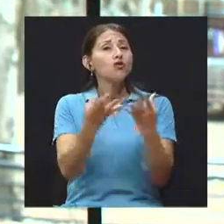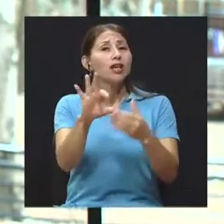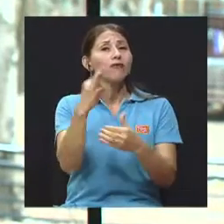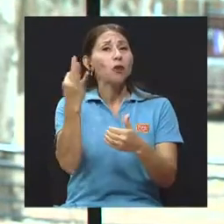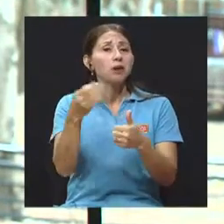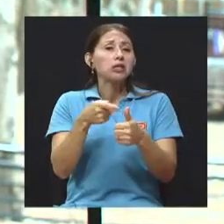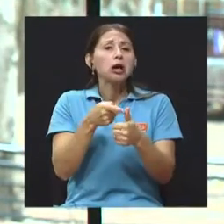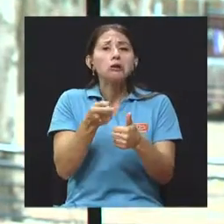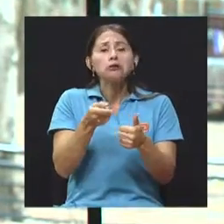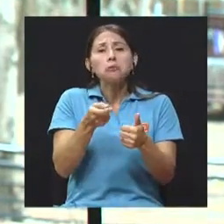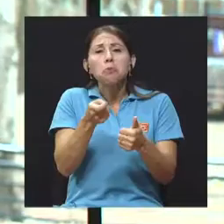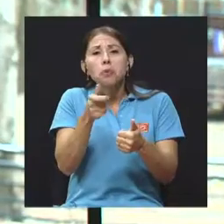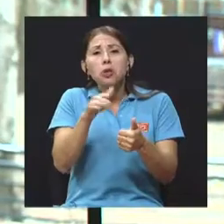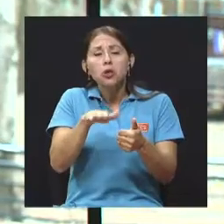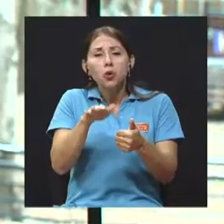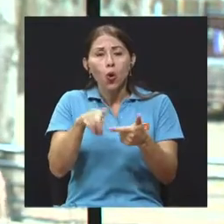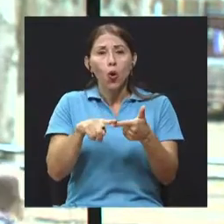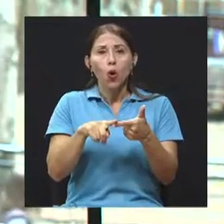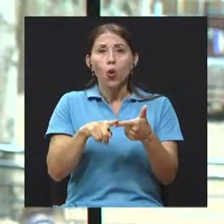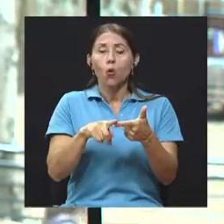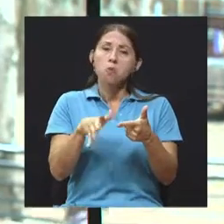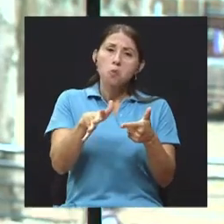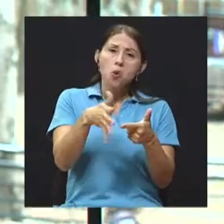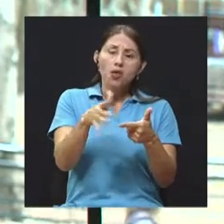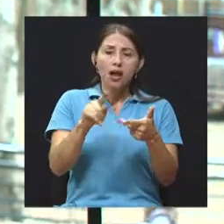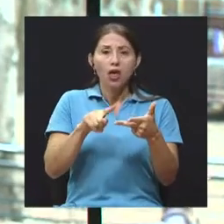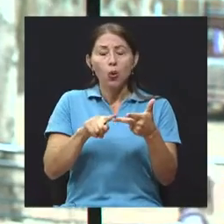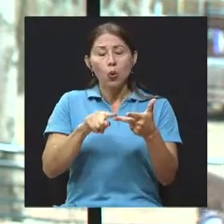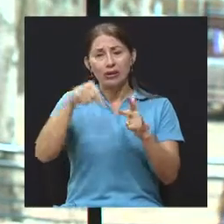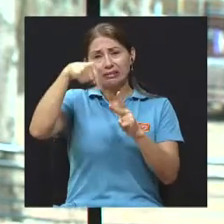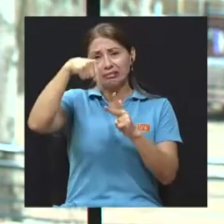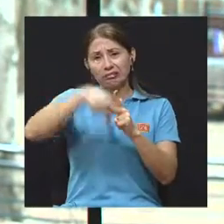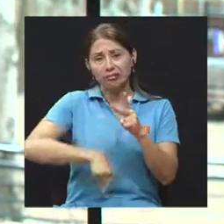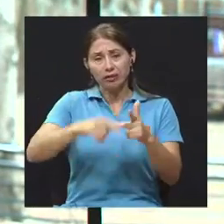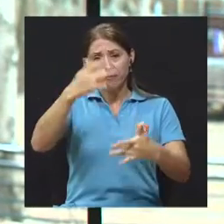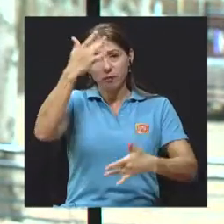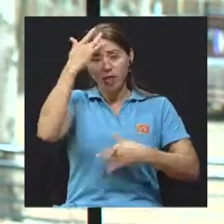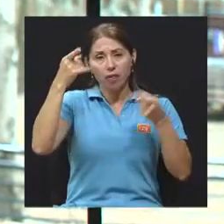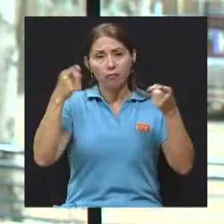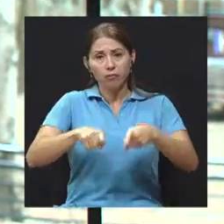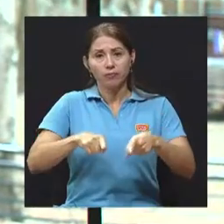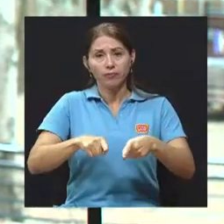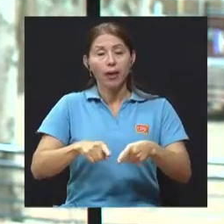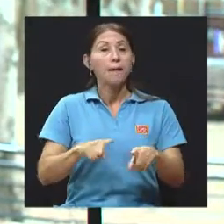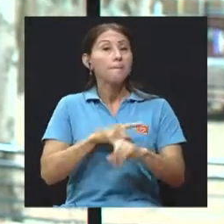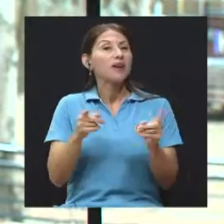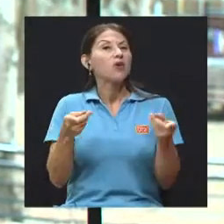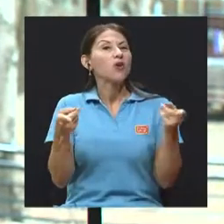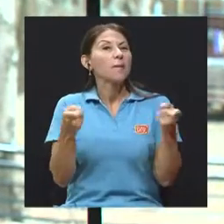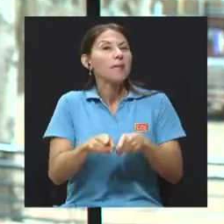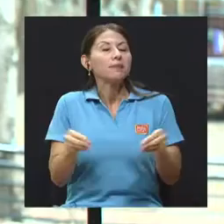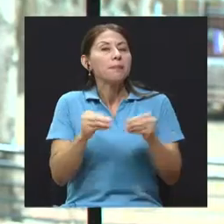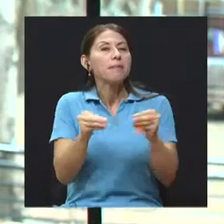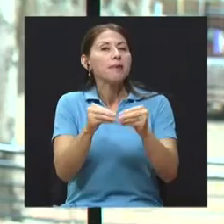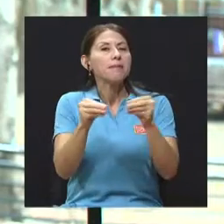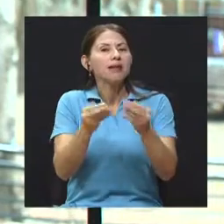formas que llamamos moderadas, formas severas de la enfermedad, es muy variable. Lo más frecuente es la afectación de la piel,